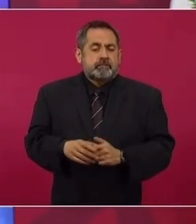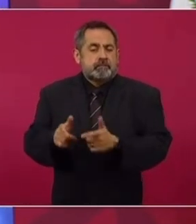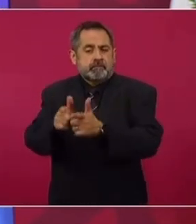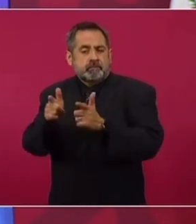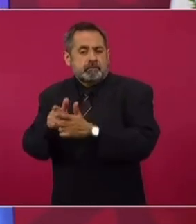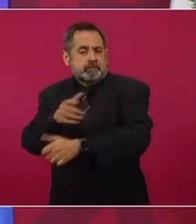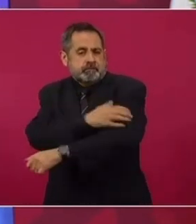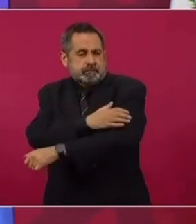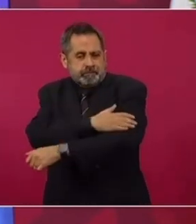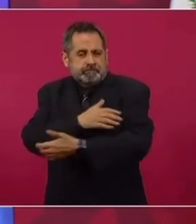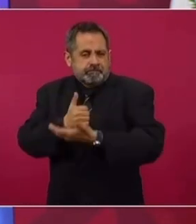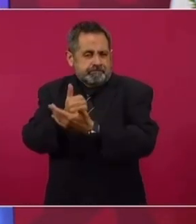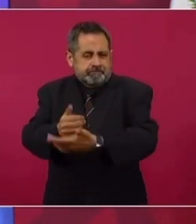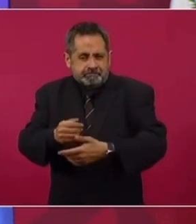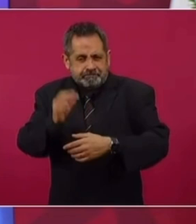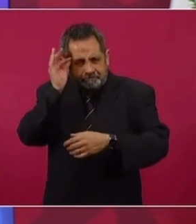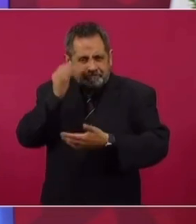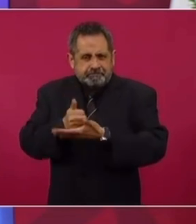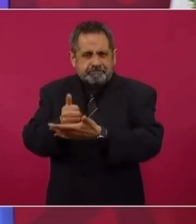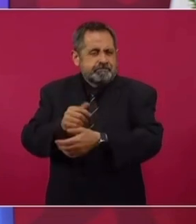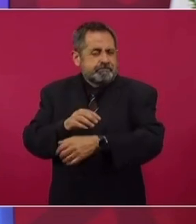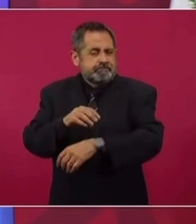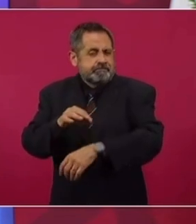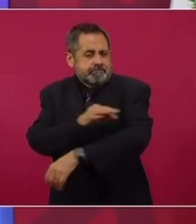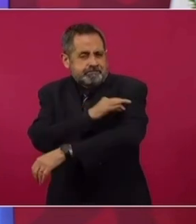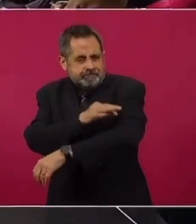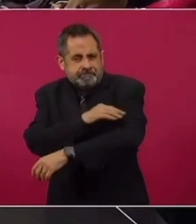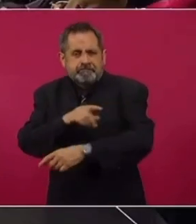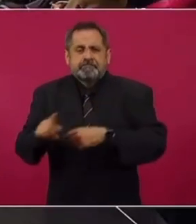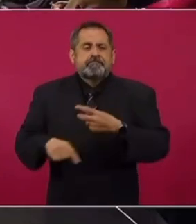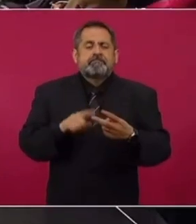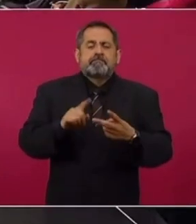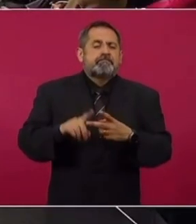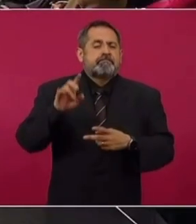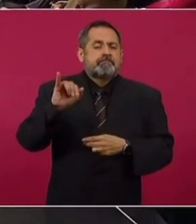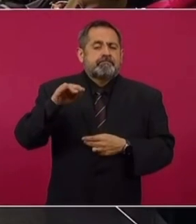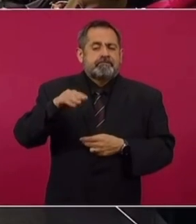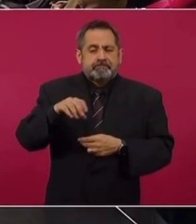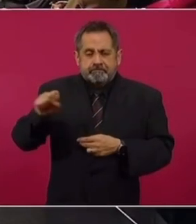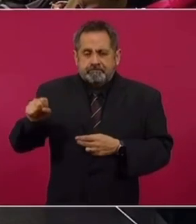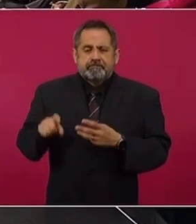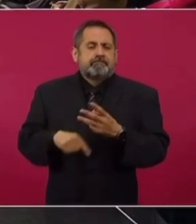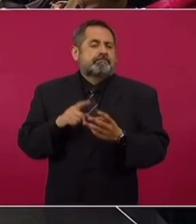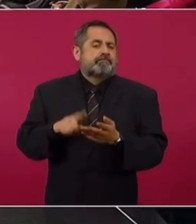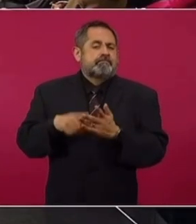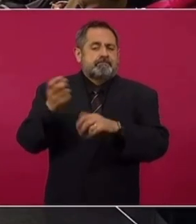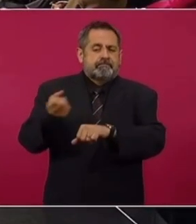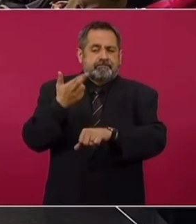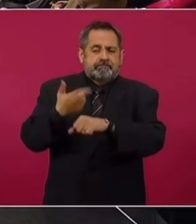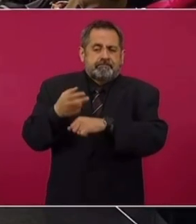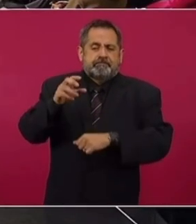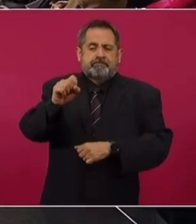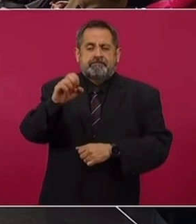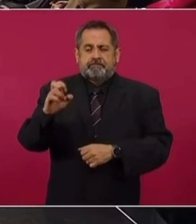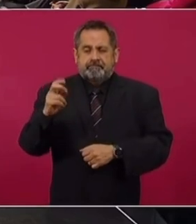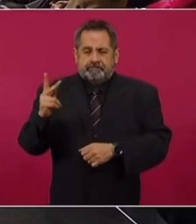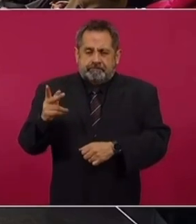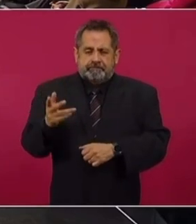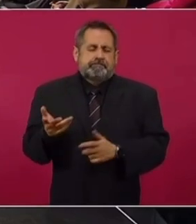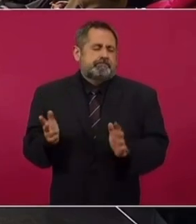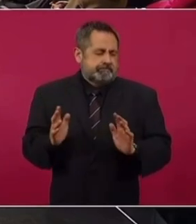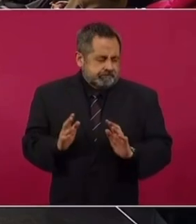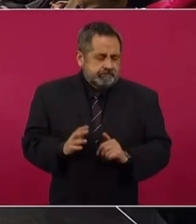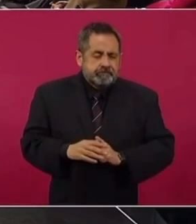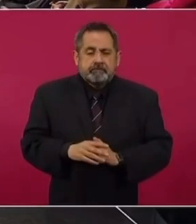Correcaminos, al Instituto Mexicano del Seguro Social, a la Secretaría de Educación y este